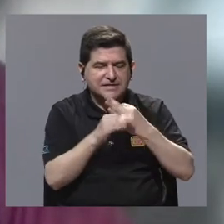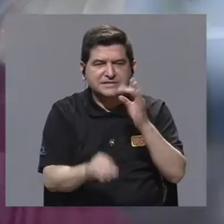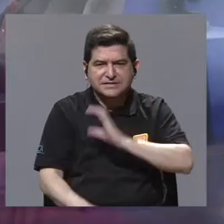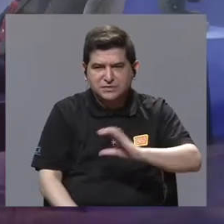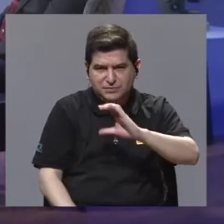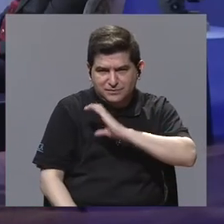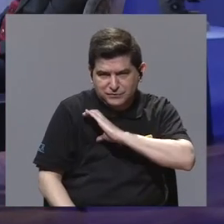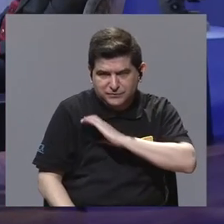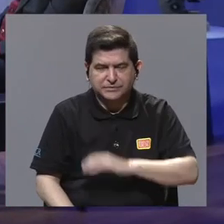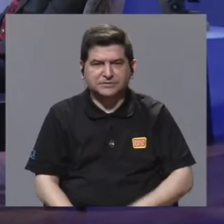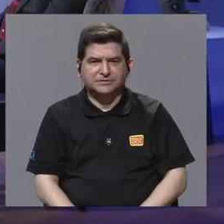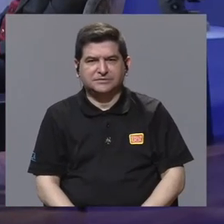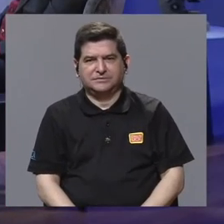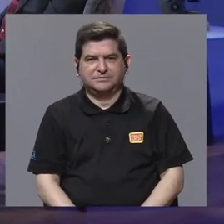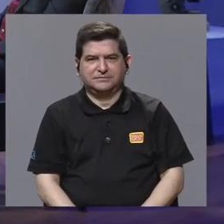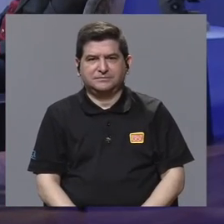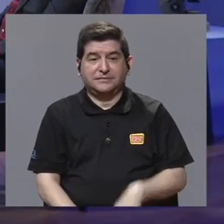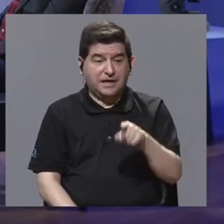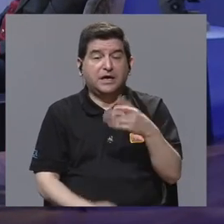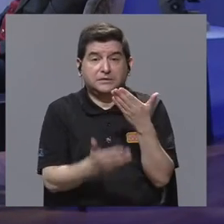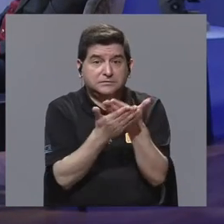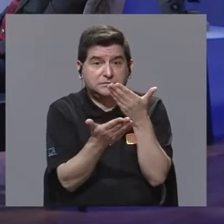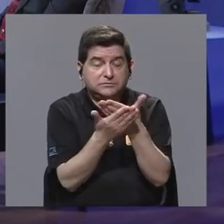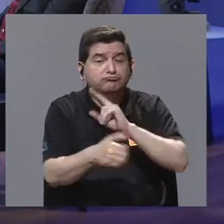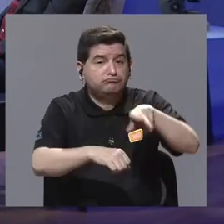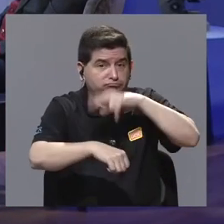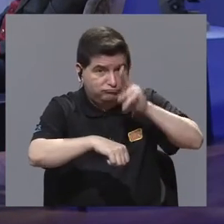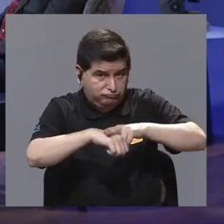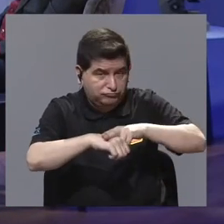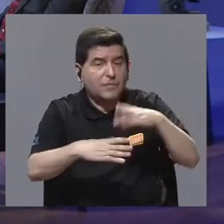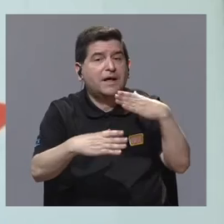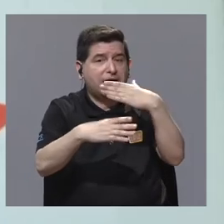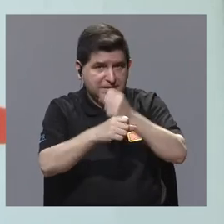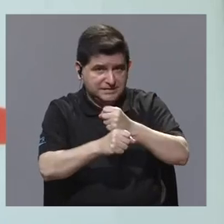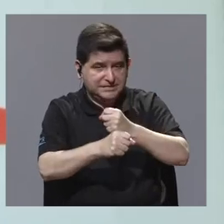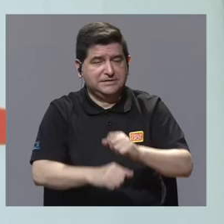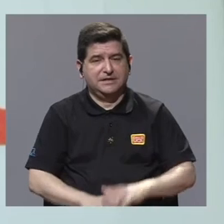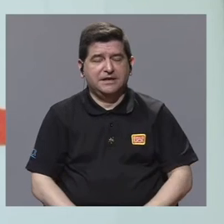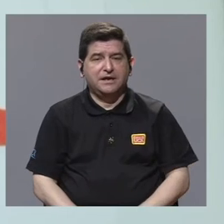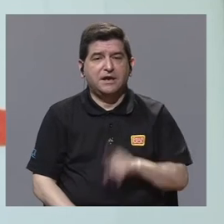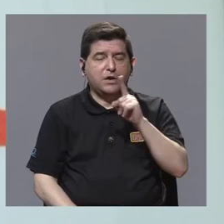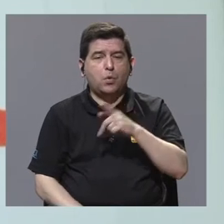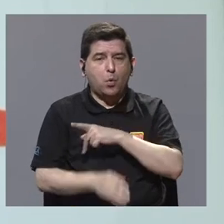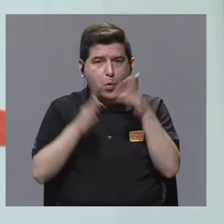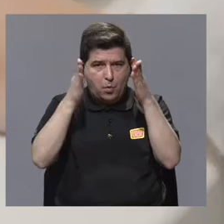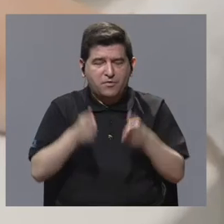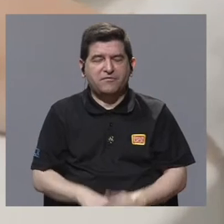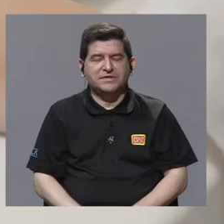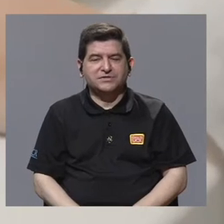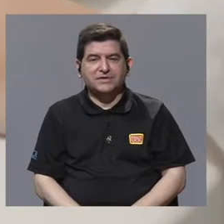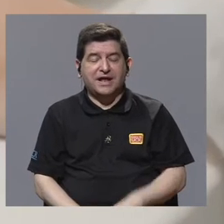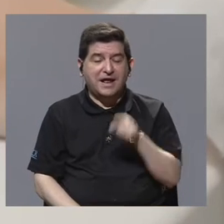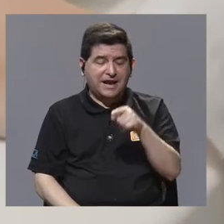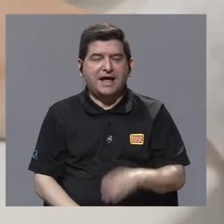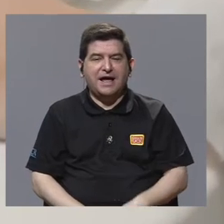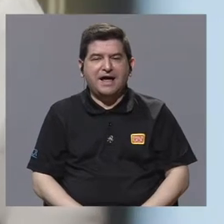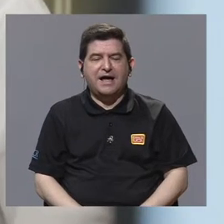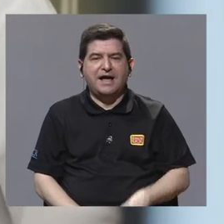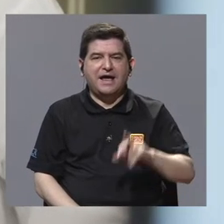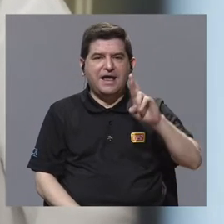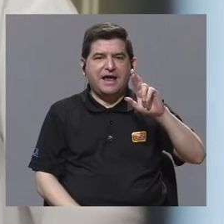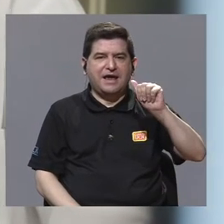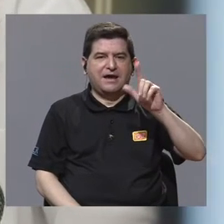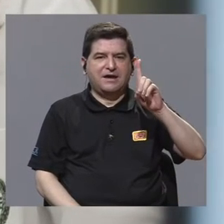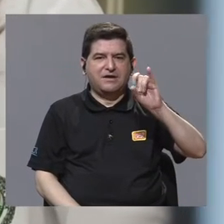aspectos. Y estas pruebas generalmente las lleva a cabo un profesional en radiofarmacia,